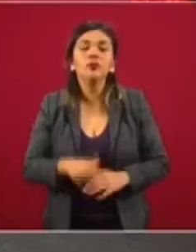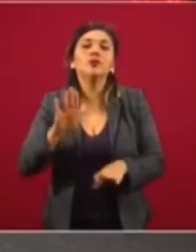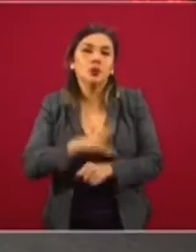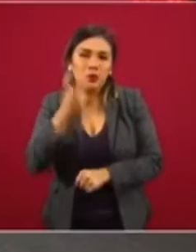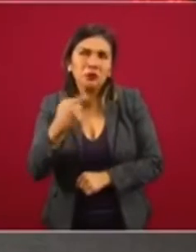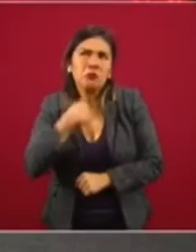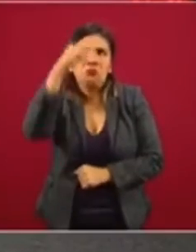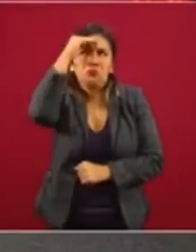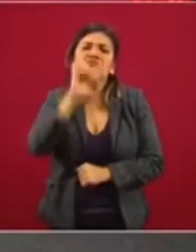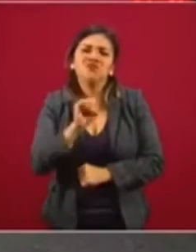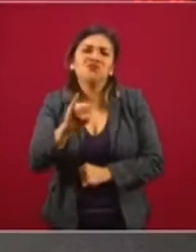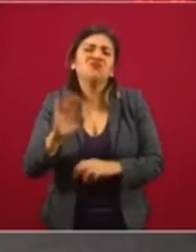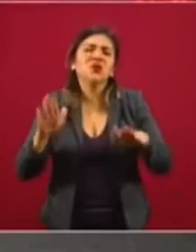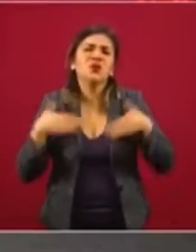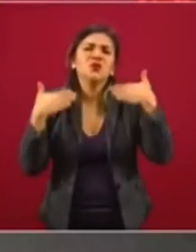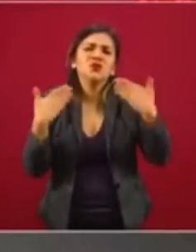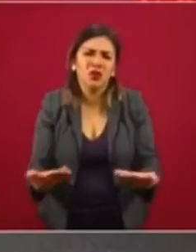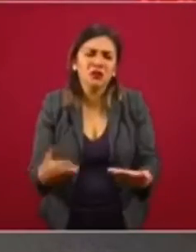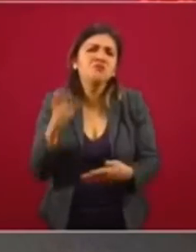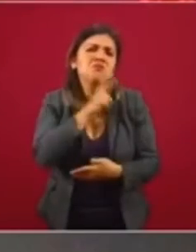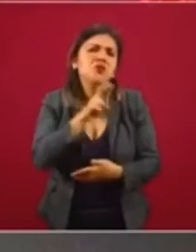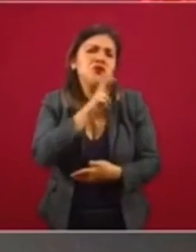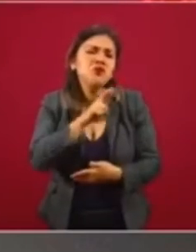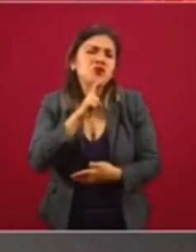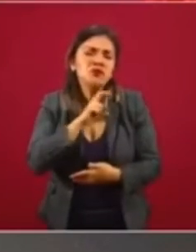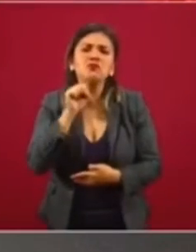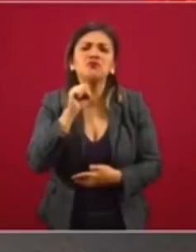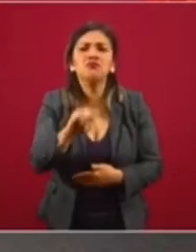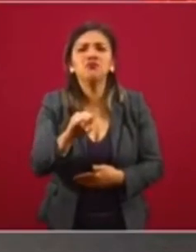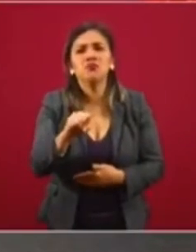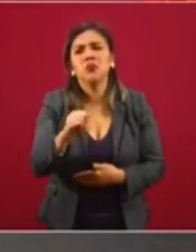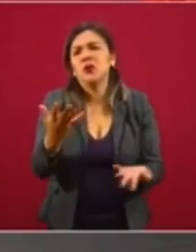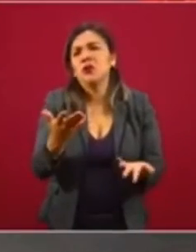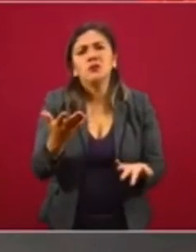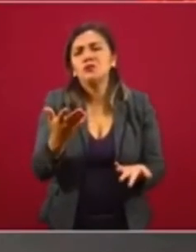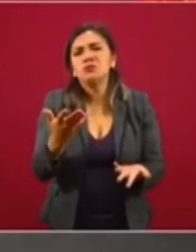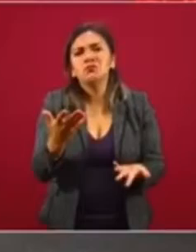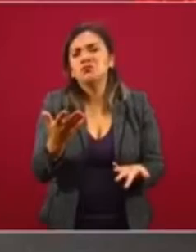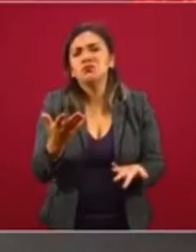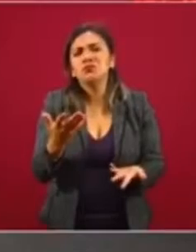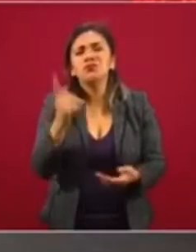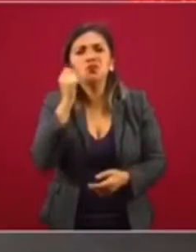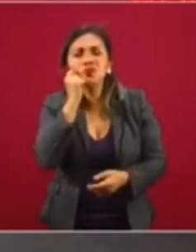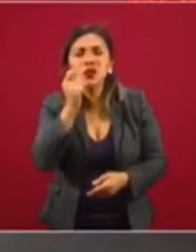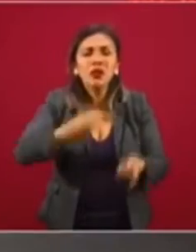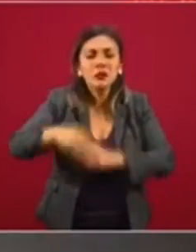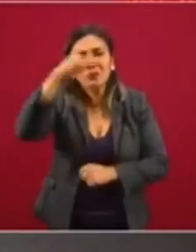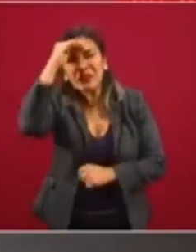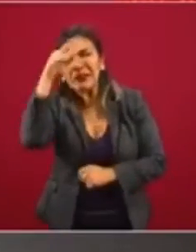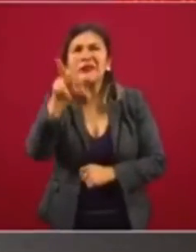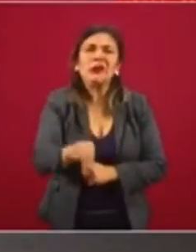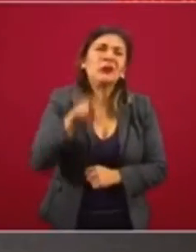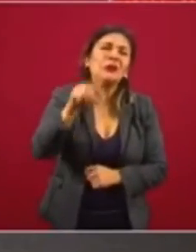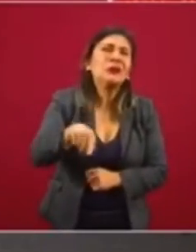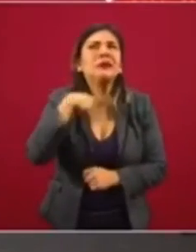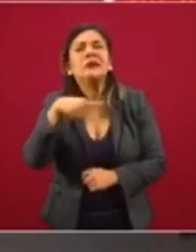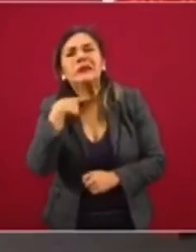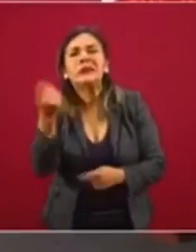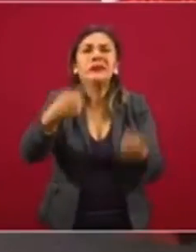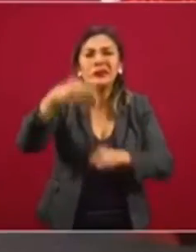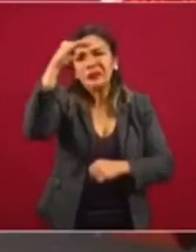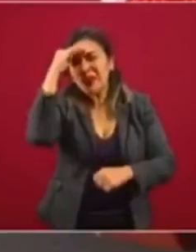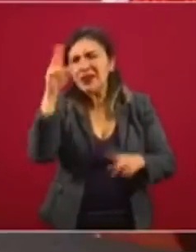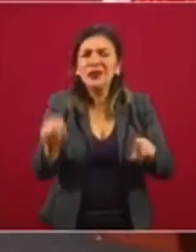Yo tengo confianza de que vamos pronto, a pesar del pesimismo que hay en nuestros adversarios,